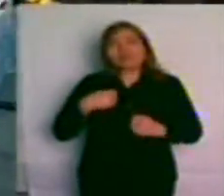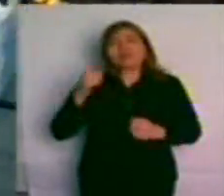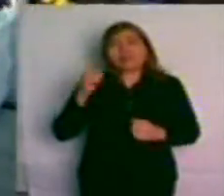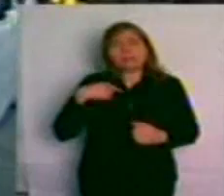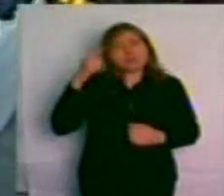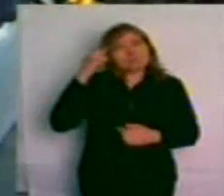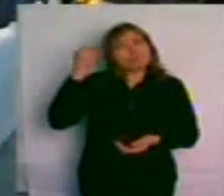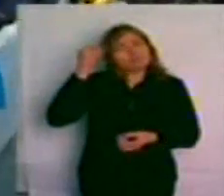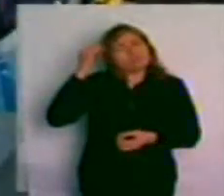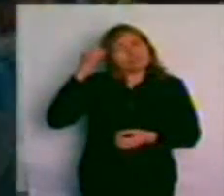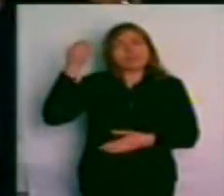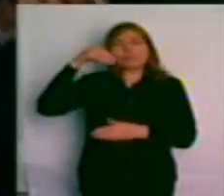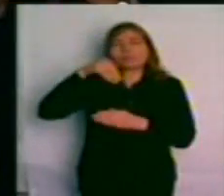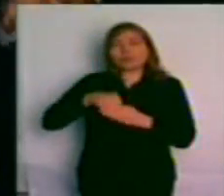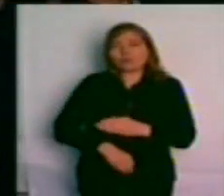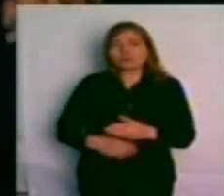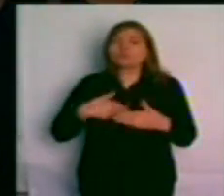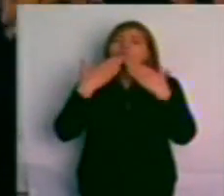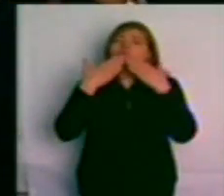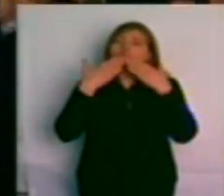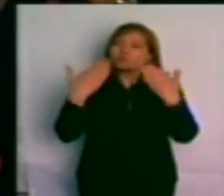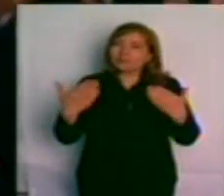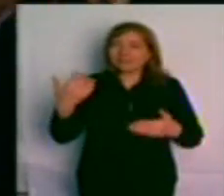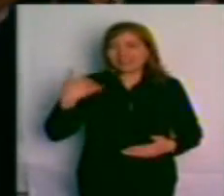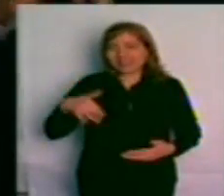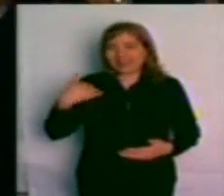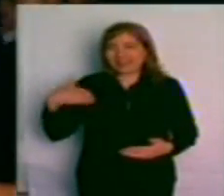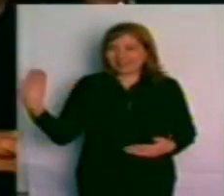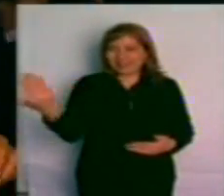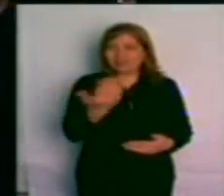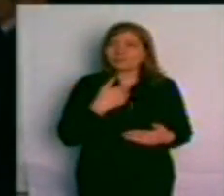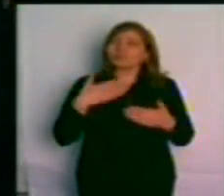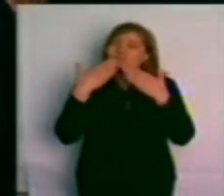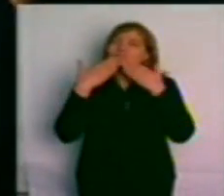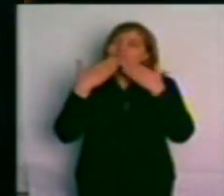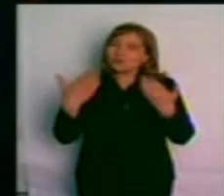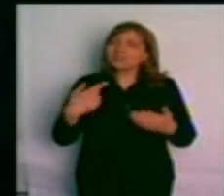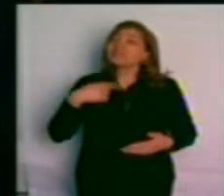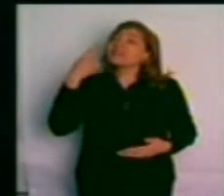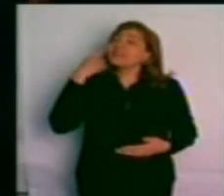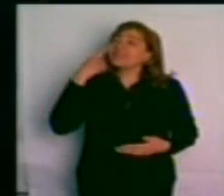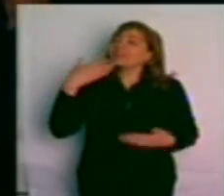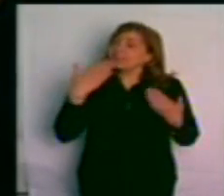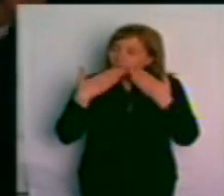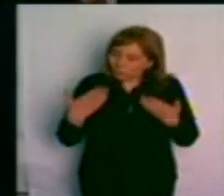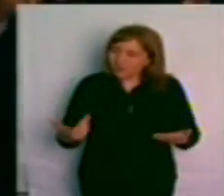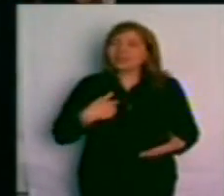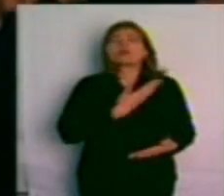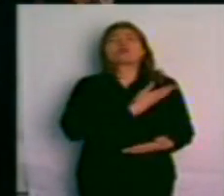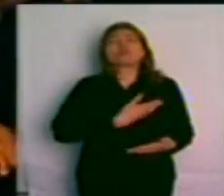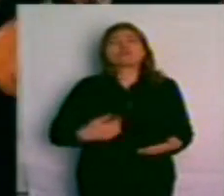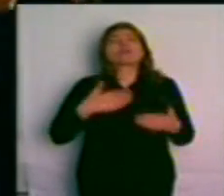convicción que nunca. Gracias argentinos, gracias intendente, gracias gobernador,